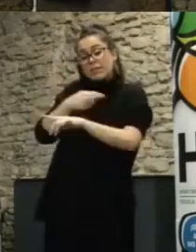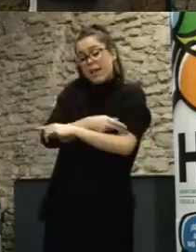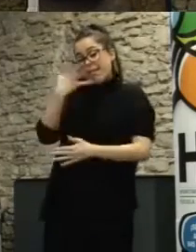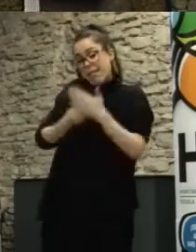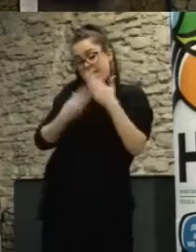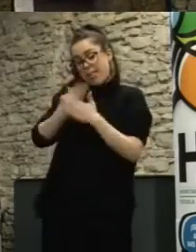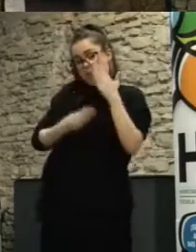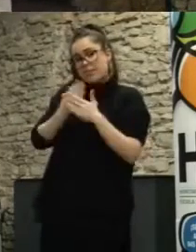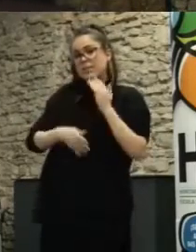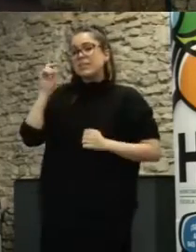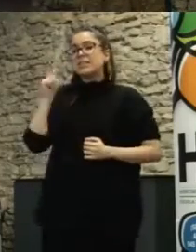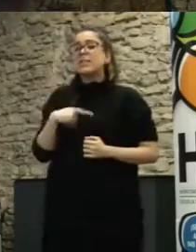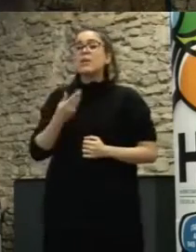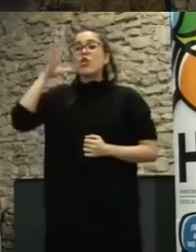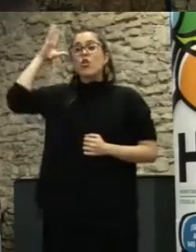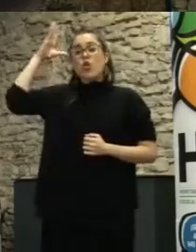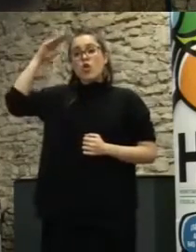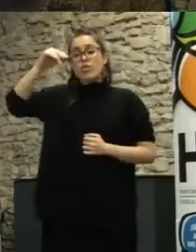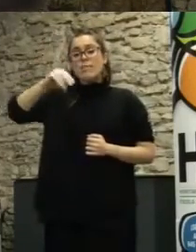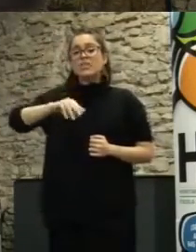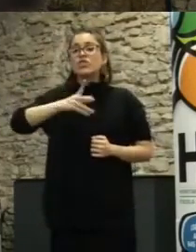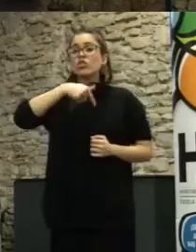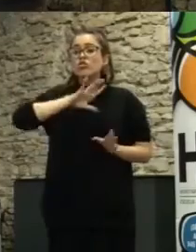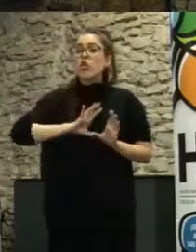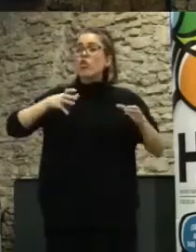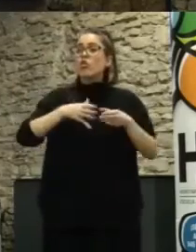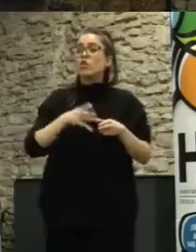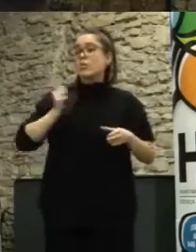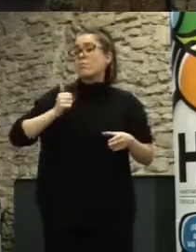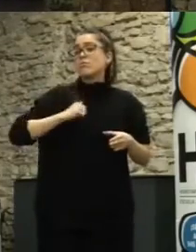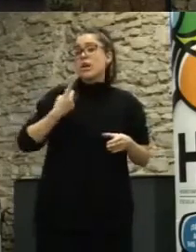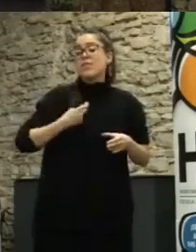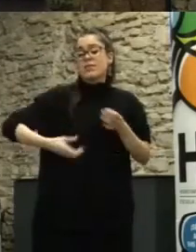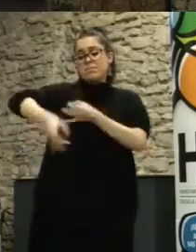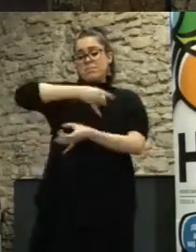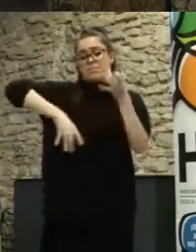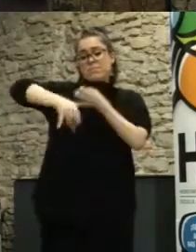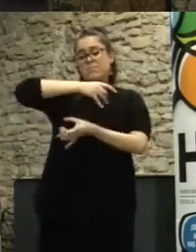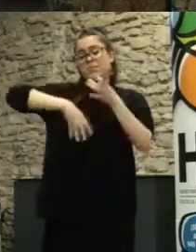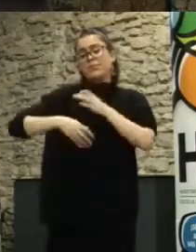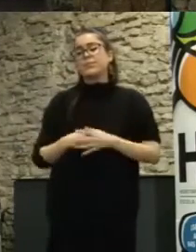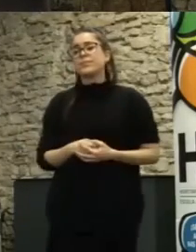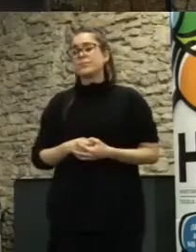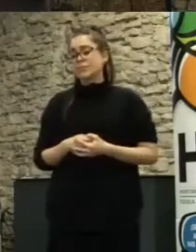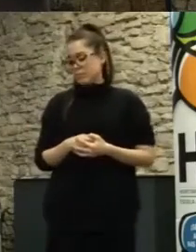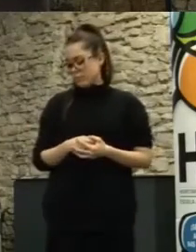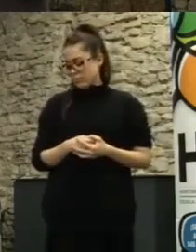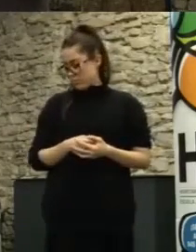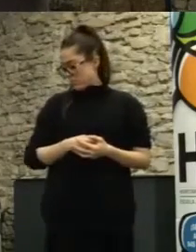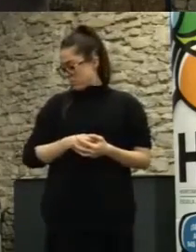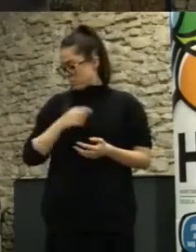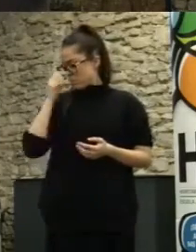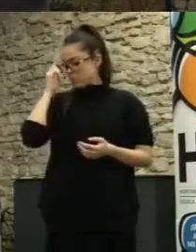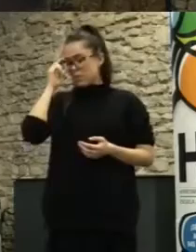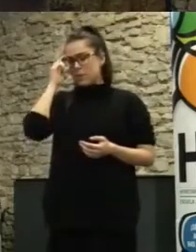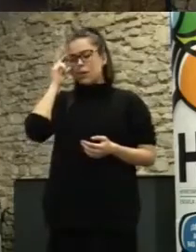hay que aprovechar el conocimiento colectivo yo creo que esto ha sido reiterado es decir no voy a incidir mucho más sobre ello las administraciones además